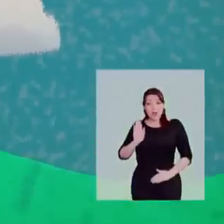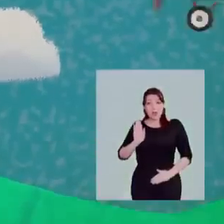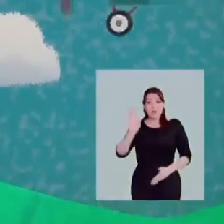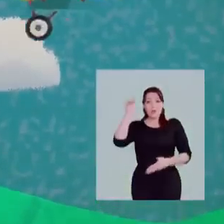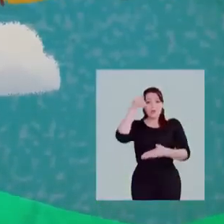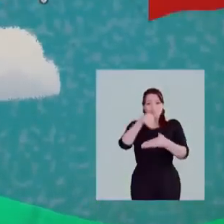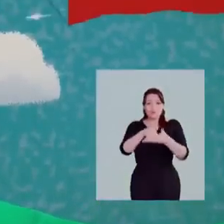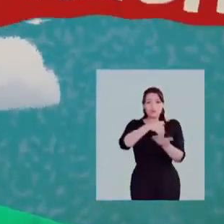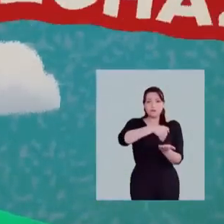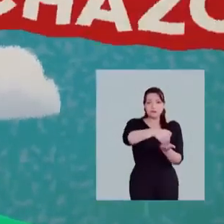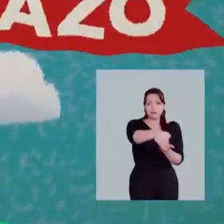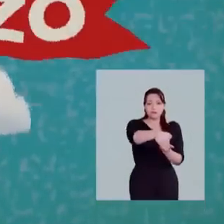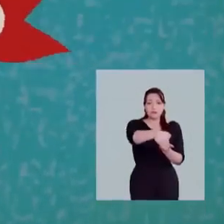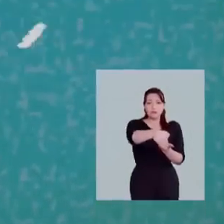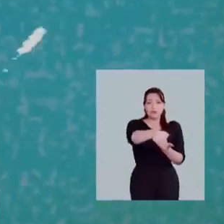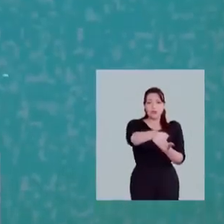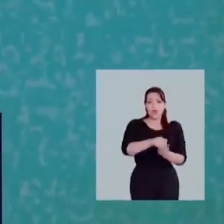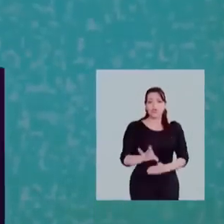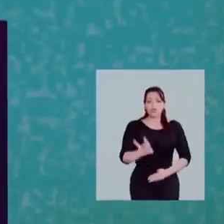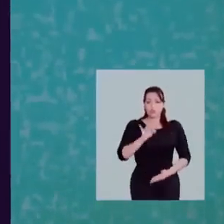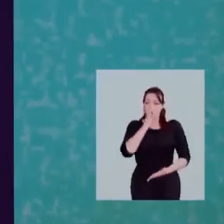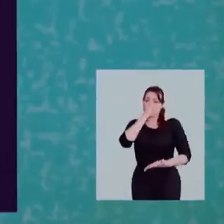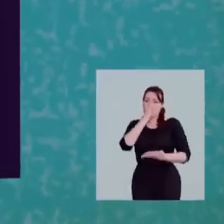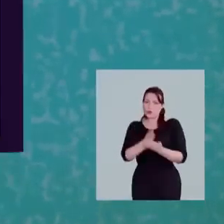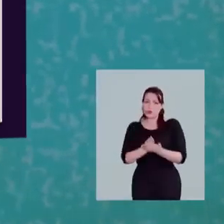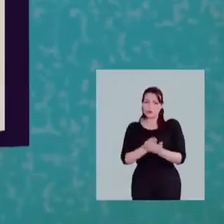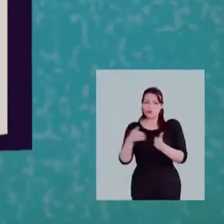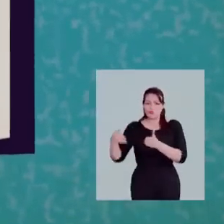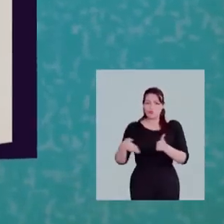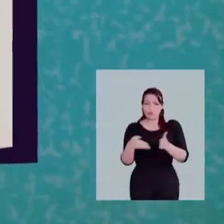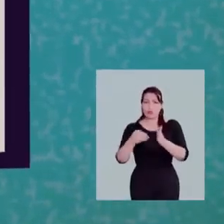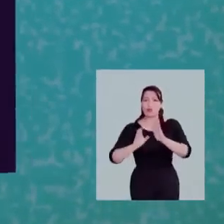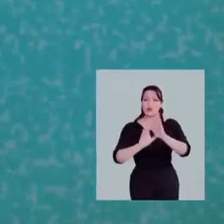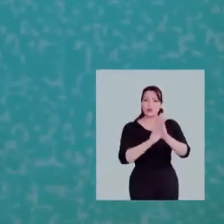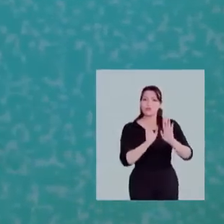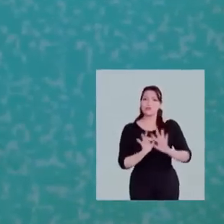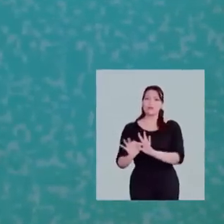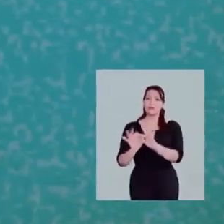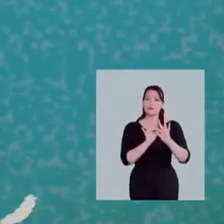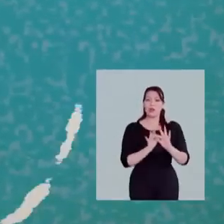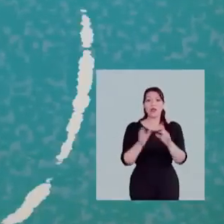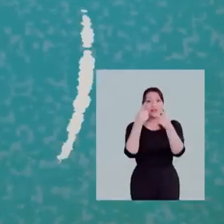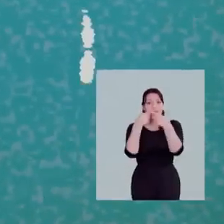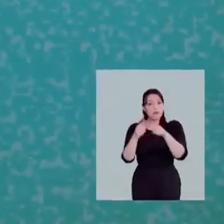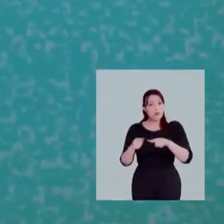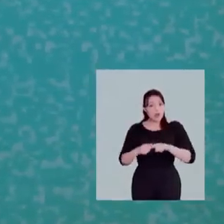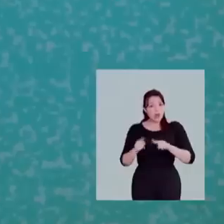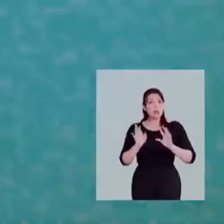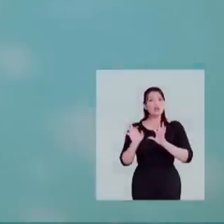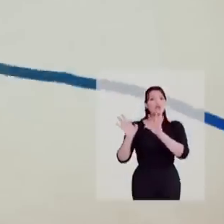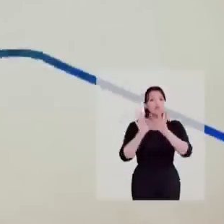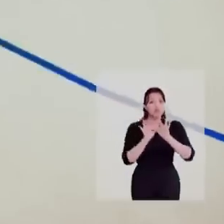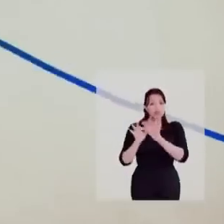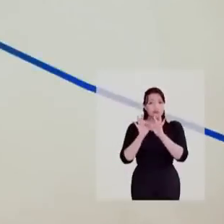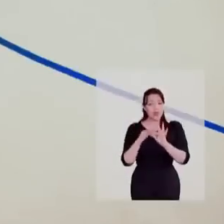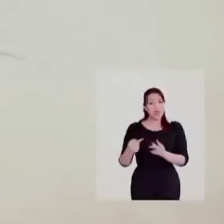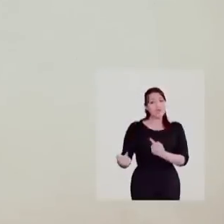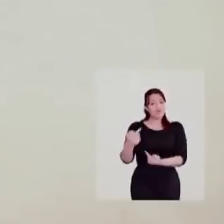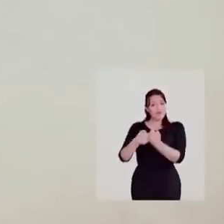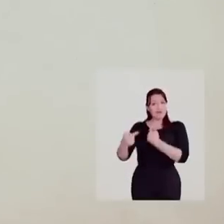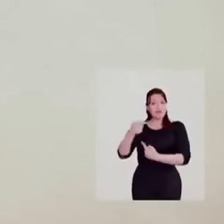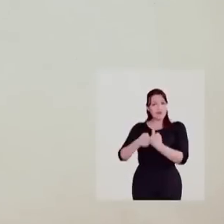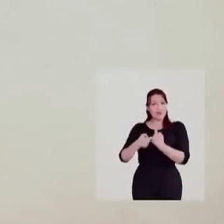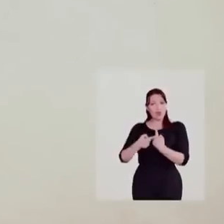votamos rechazo. Para tomar el camino de una constitución que nos una. En nuestras diferencias y en lo que viene.